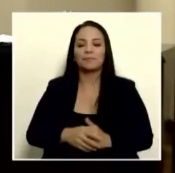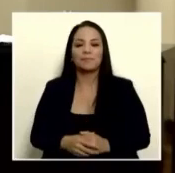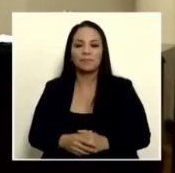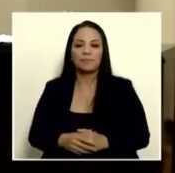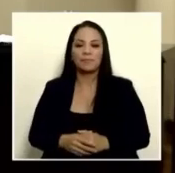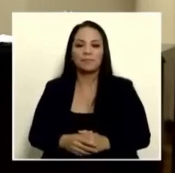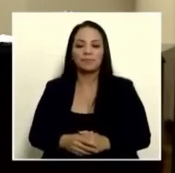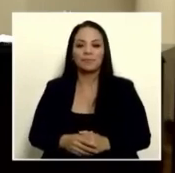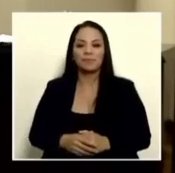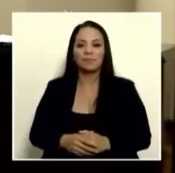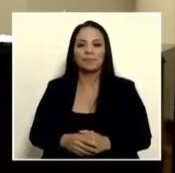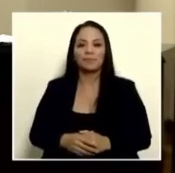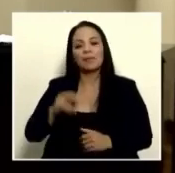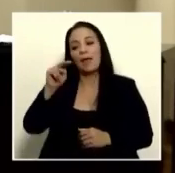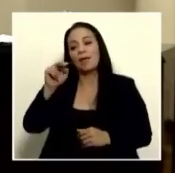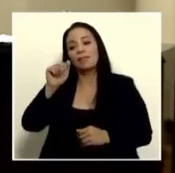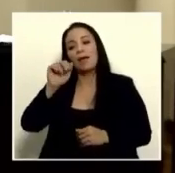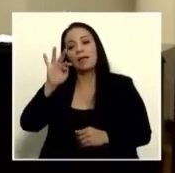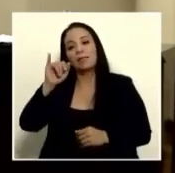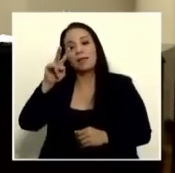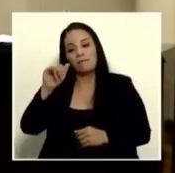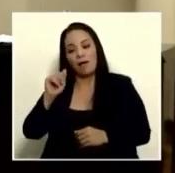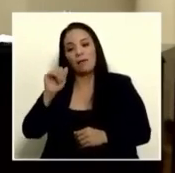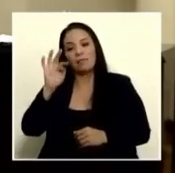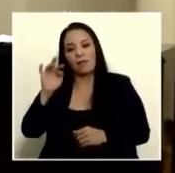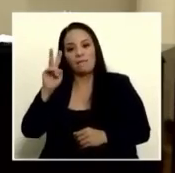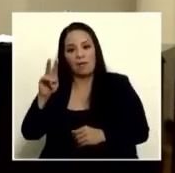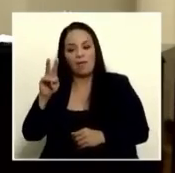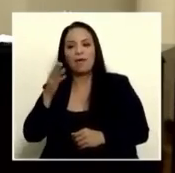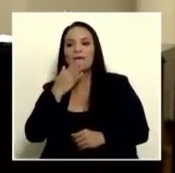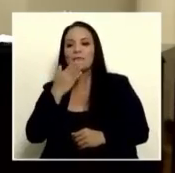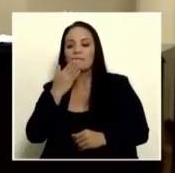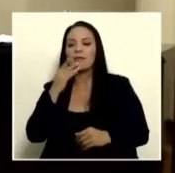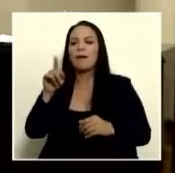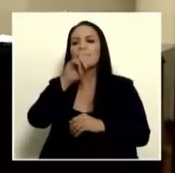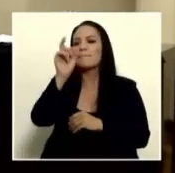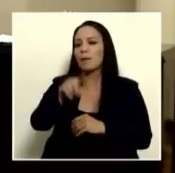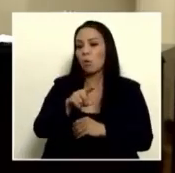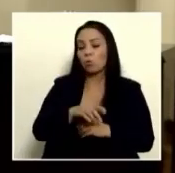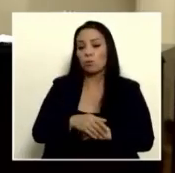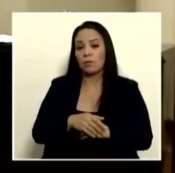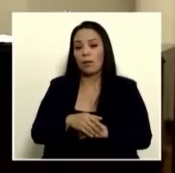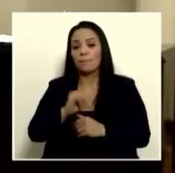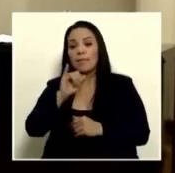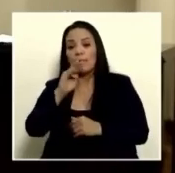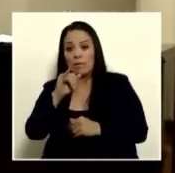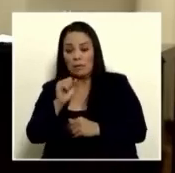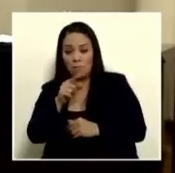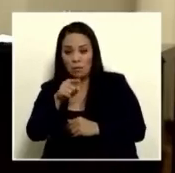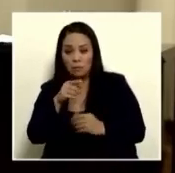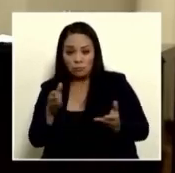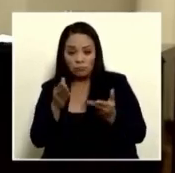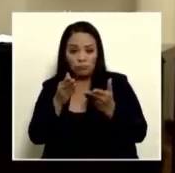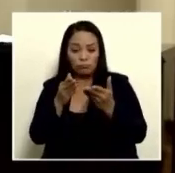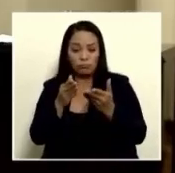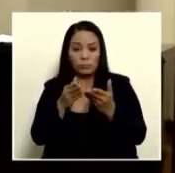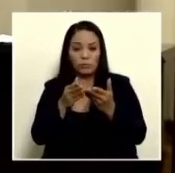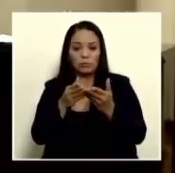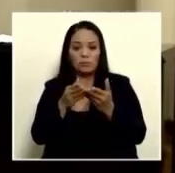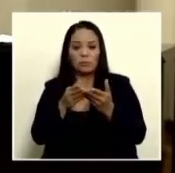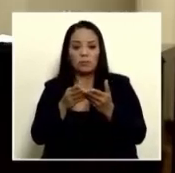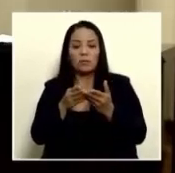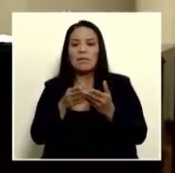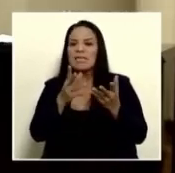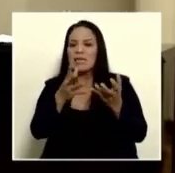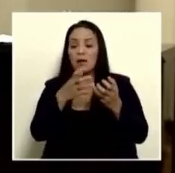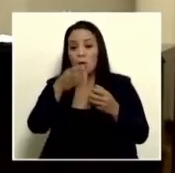perfecto nativa tv indígena zona sur consulta alternativas de Limas promueven el desarraigo cultural de los niños